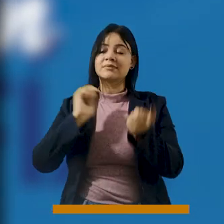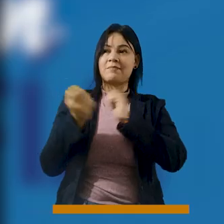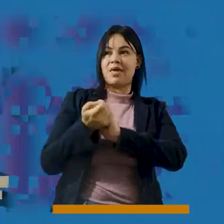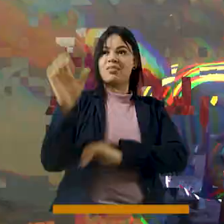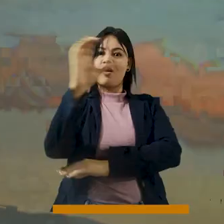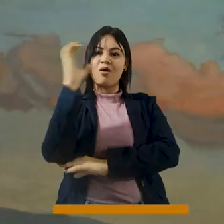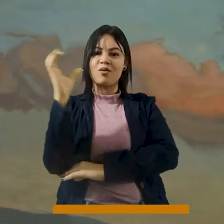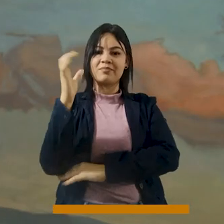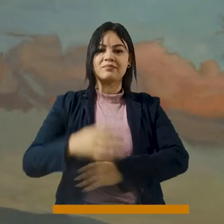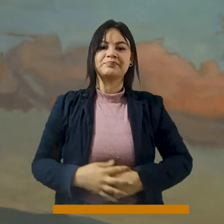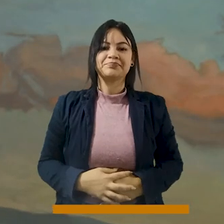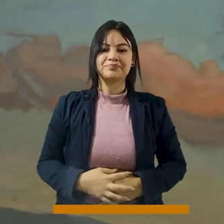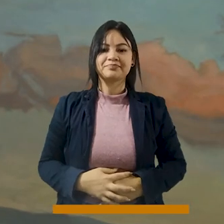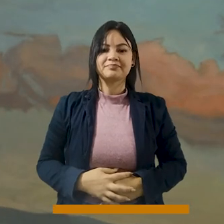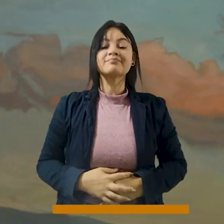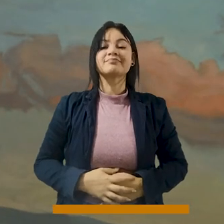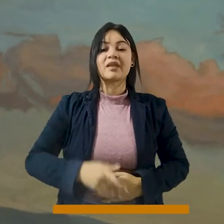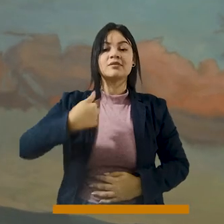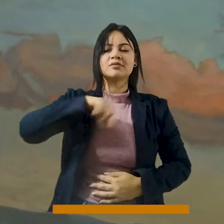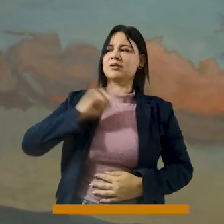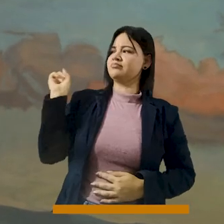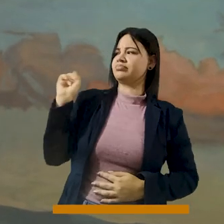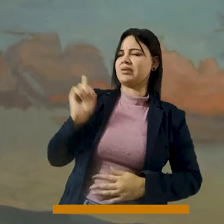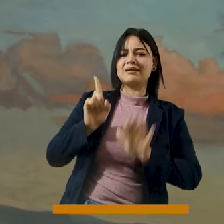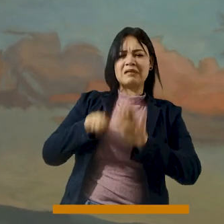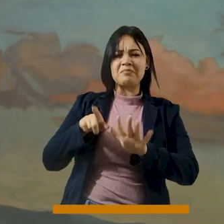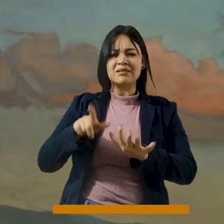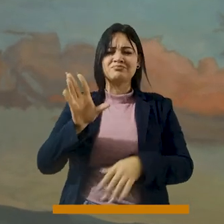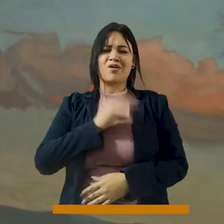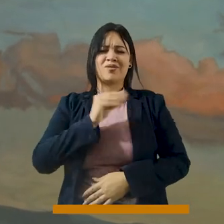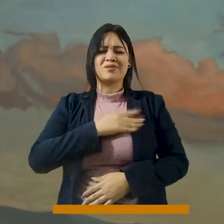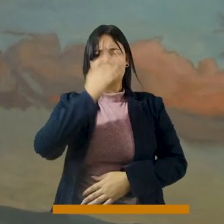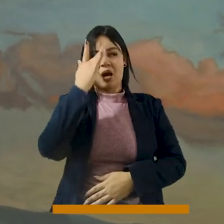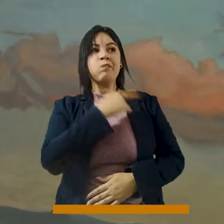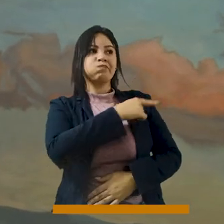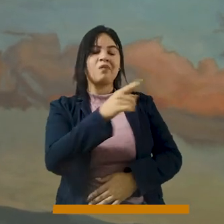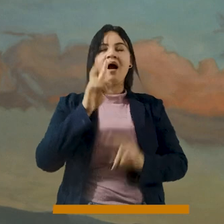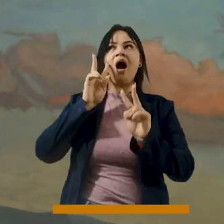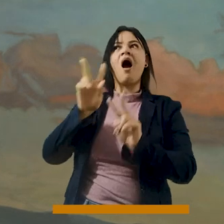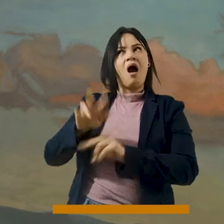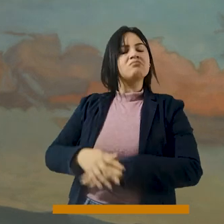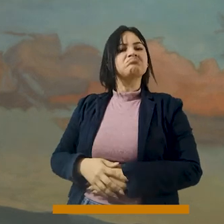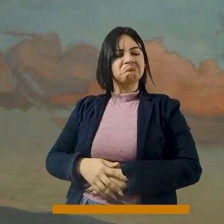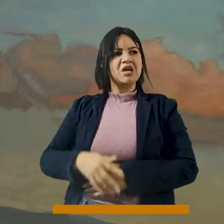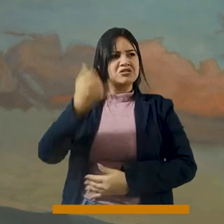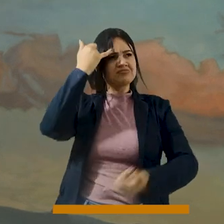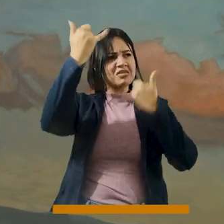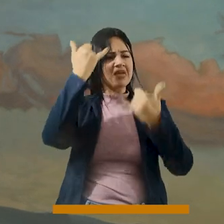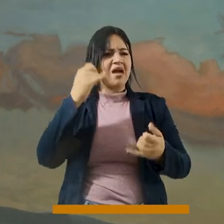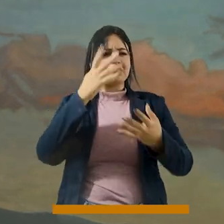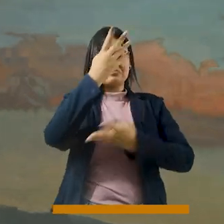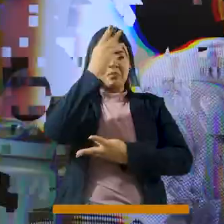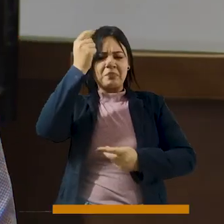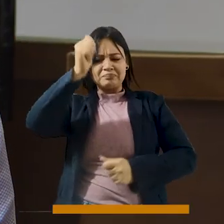nuestro país Colombia. Estamos contentos de lo que hemos venido desarrollando estos seis meses. Primero porque muchas personas están contentas de ver que hay alguien que representa sus ideales,